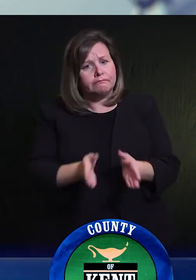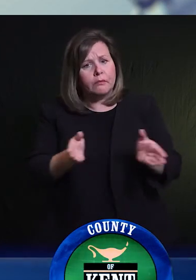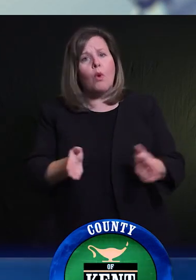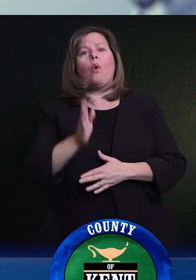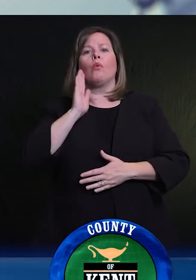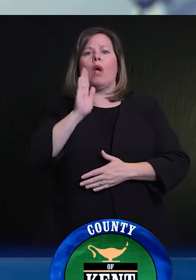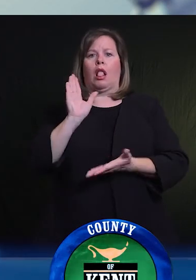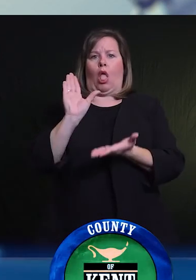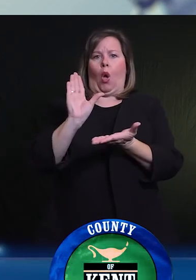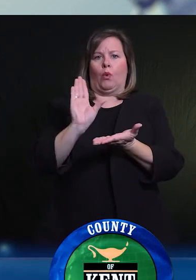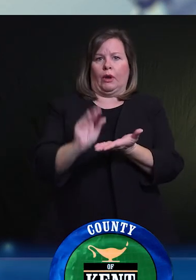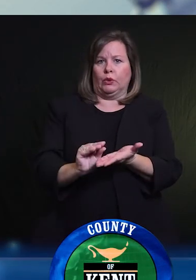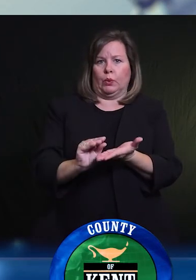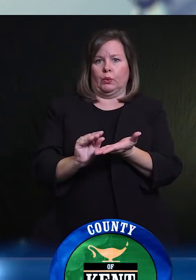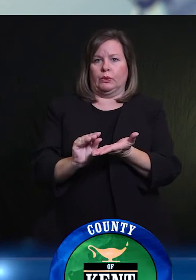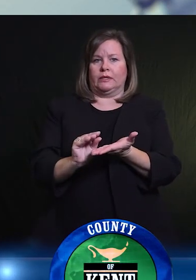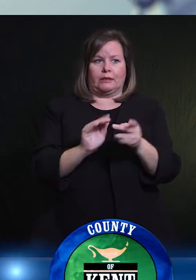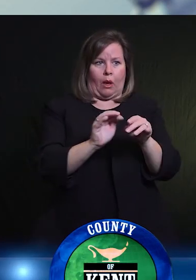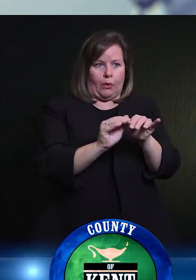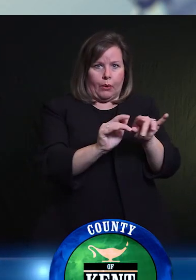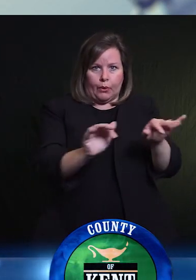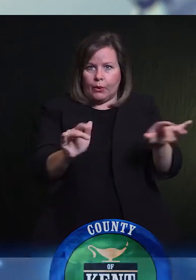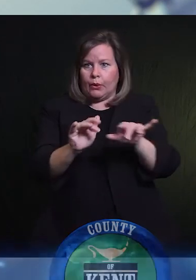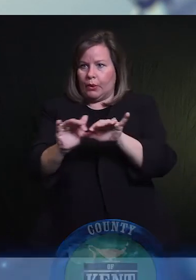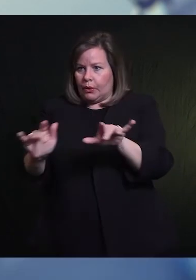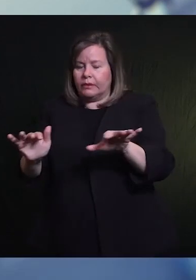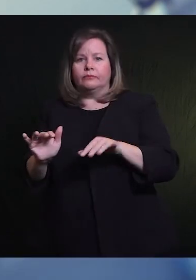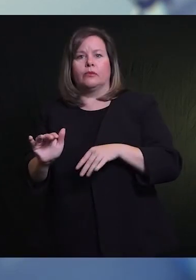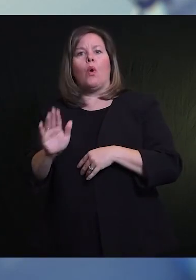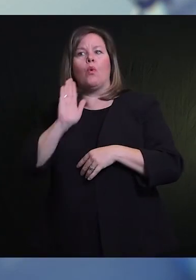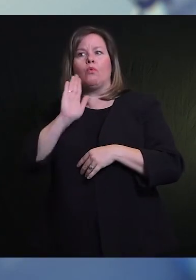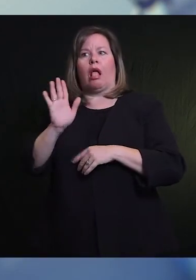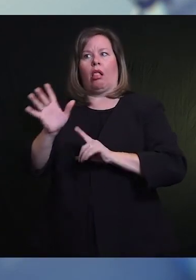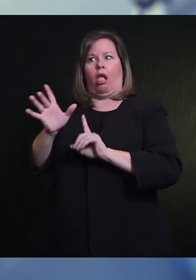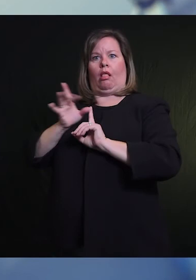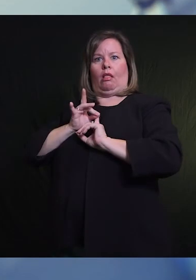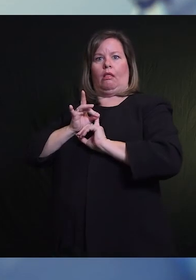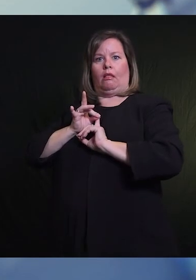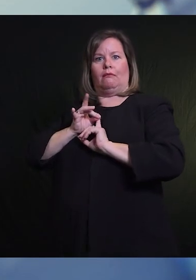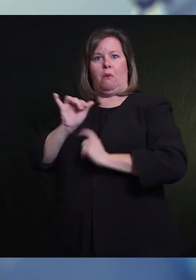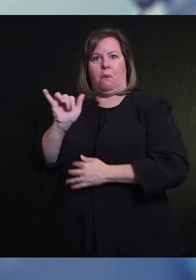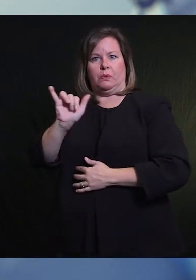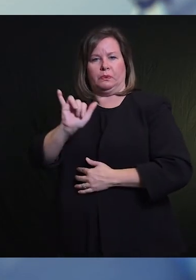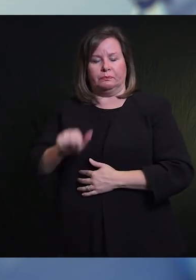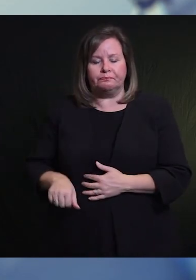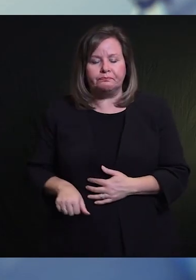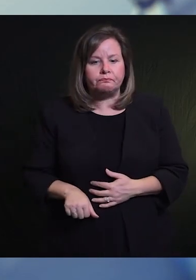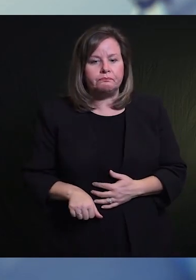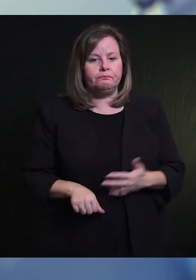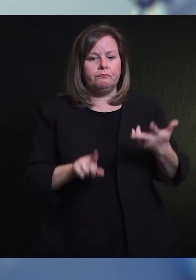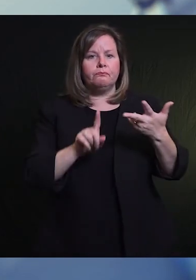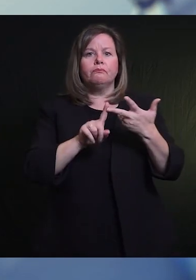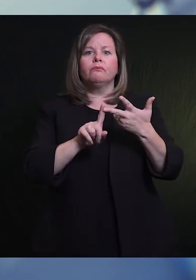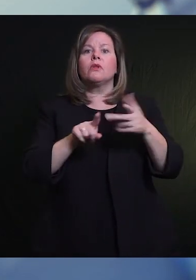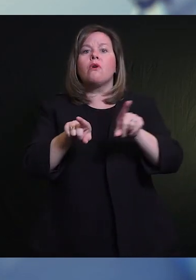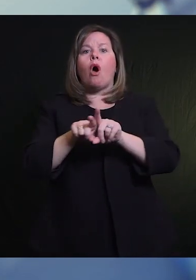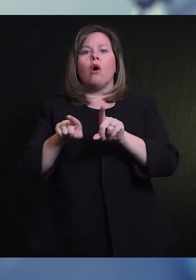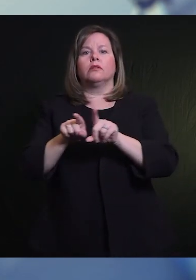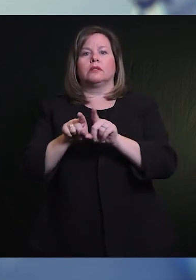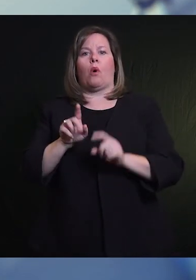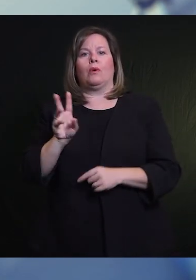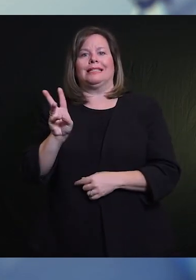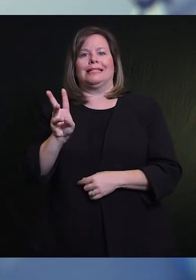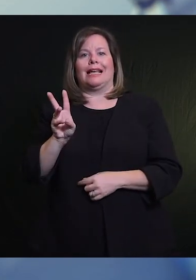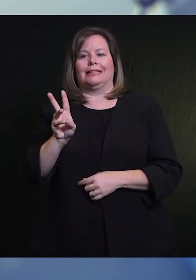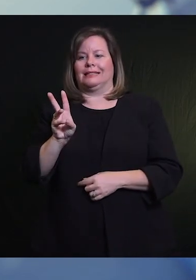manteniendo ese distanciamiento de sus pies. Y por favor recuerde que ninguna de estas cosas es 100% protectora.